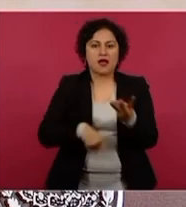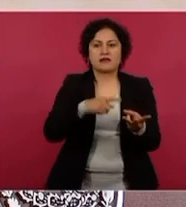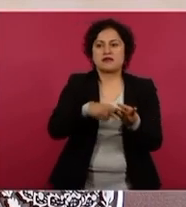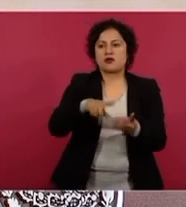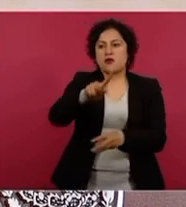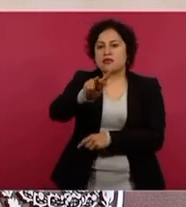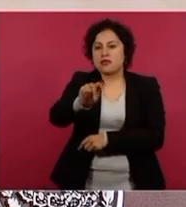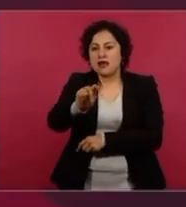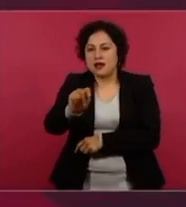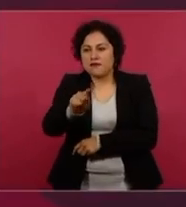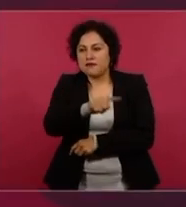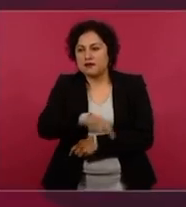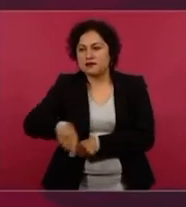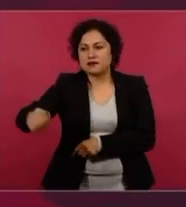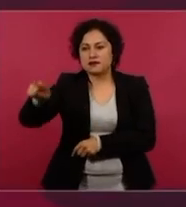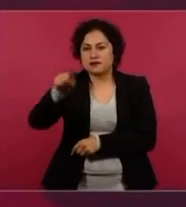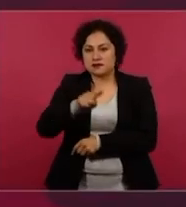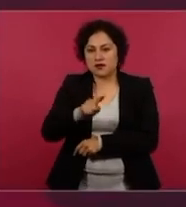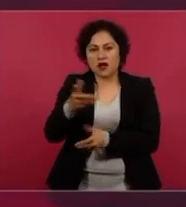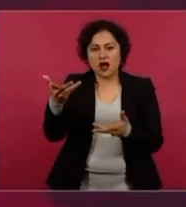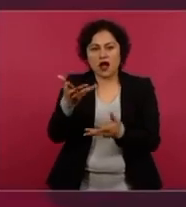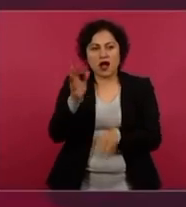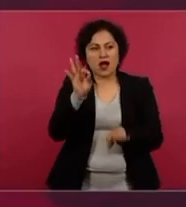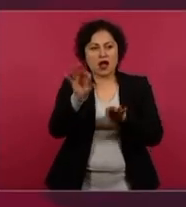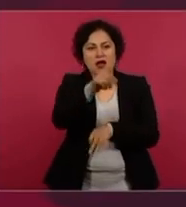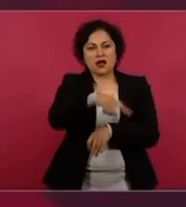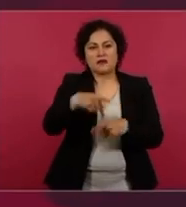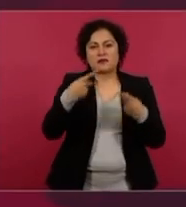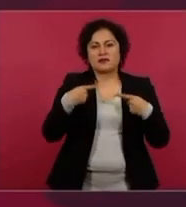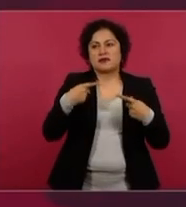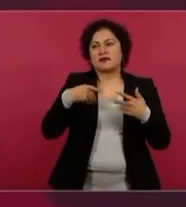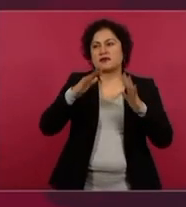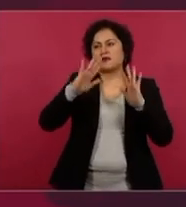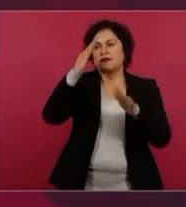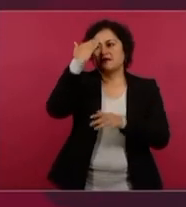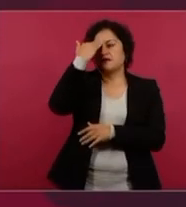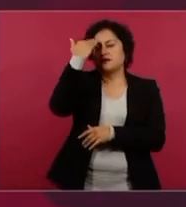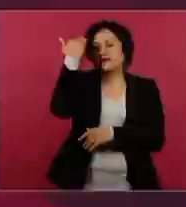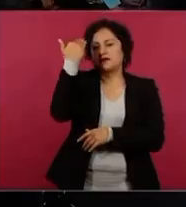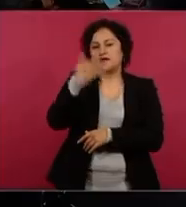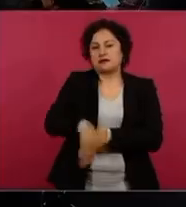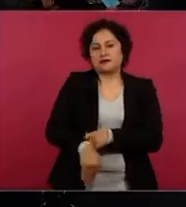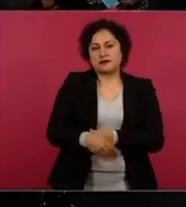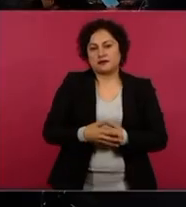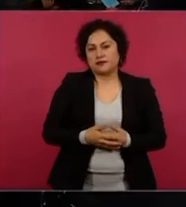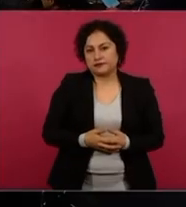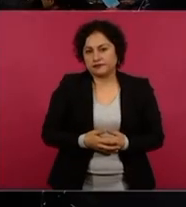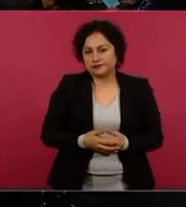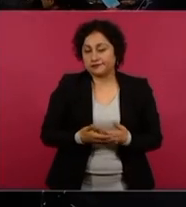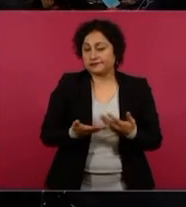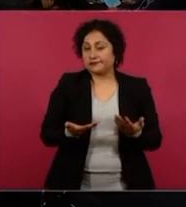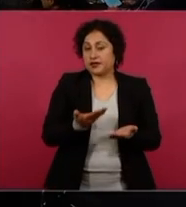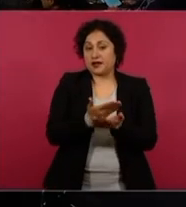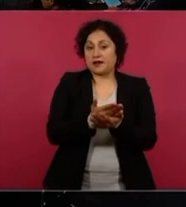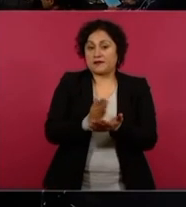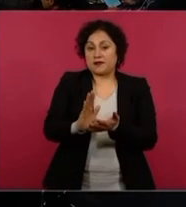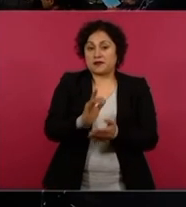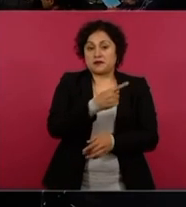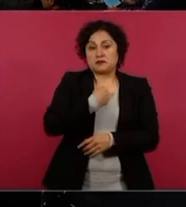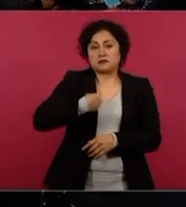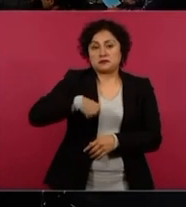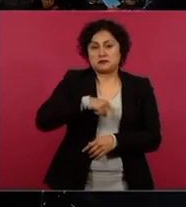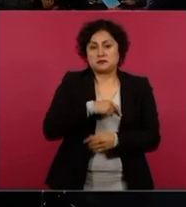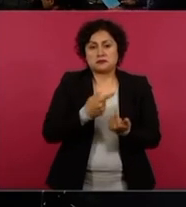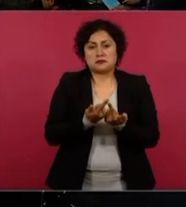además, estamos acostumbrados a resistir.